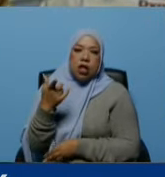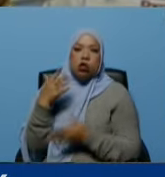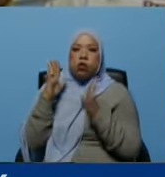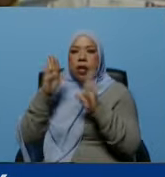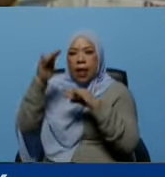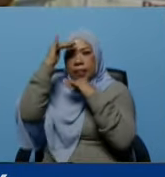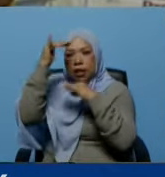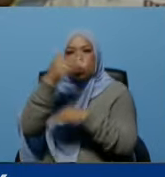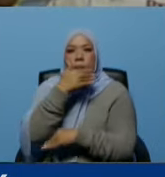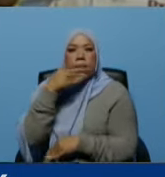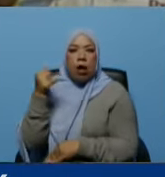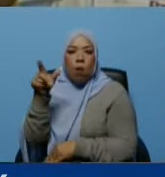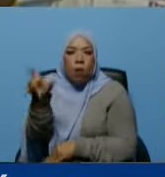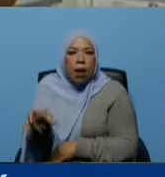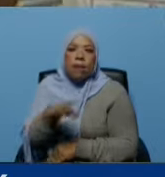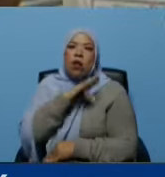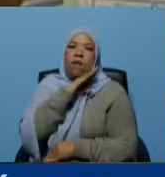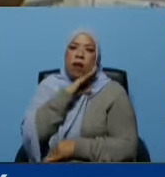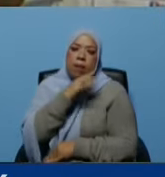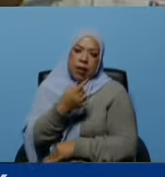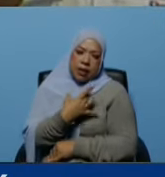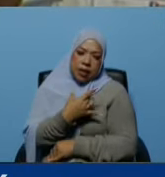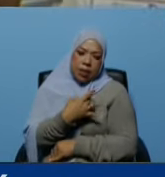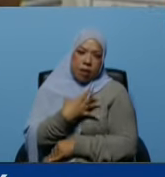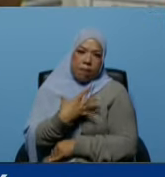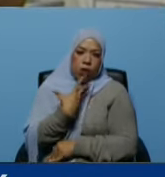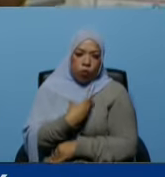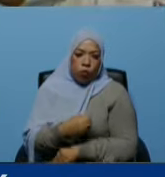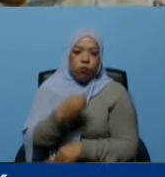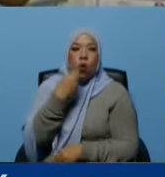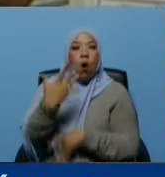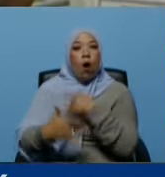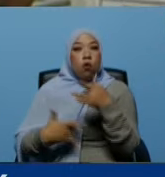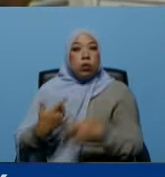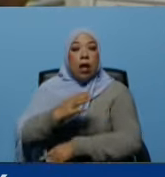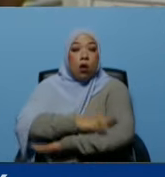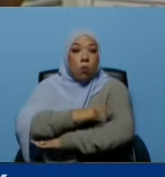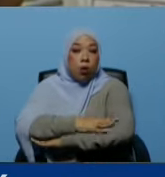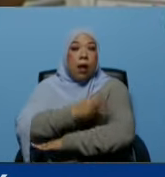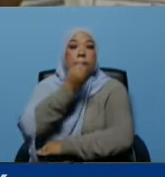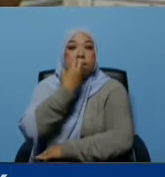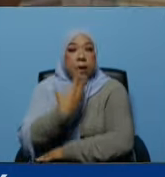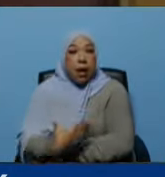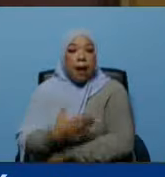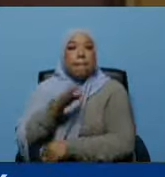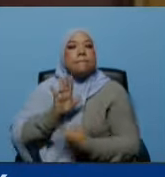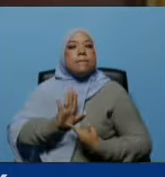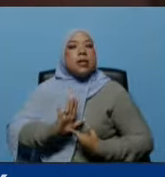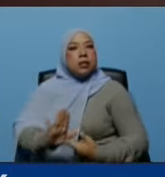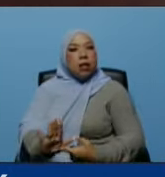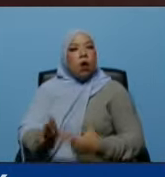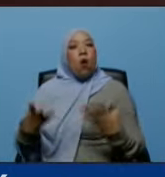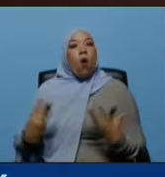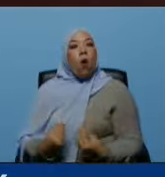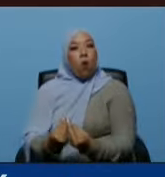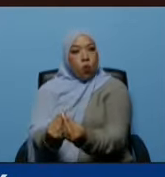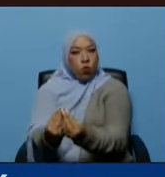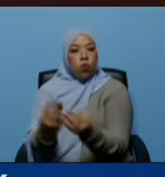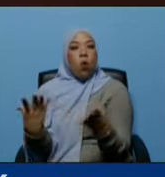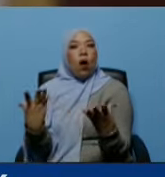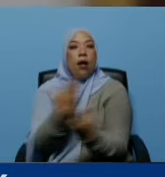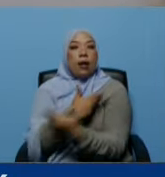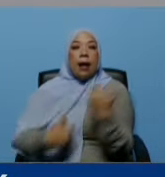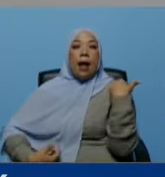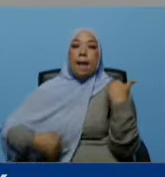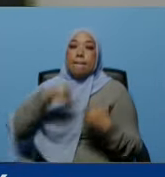poder popular velando todas las cosas buenas que estamos haciendo acá y aquí estamos presidente de mano con usted y dando